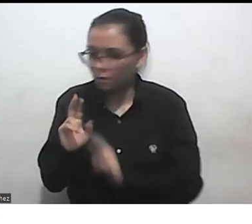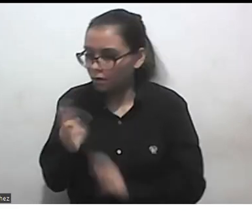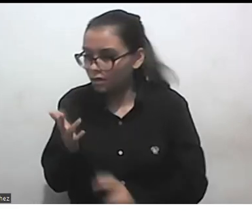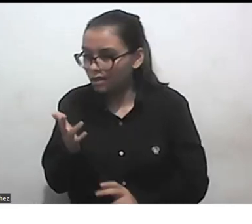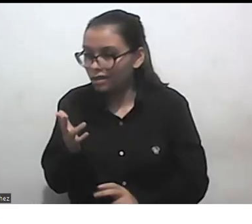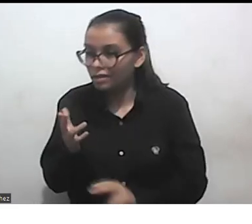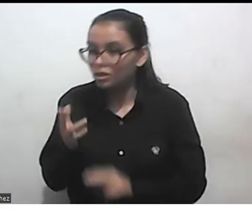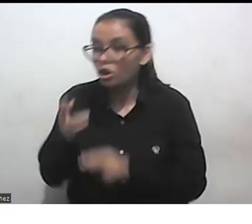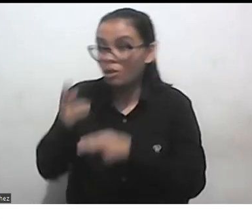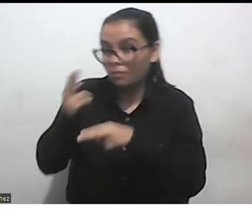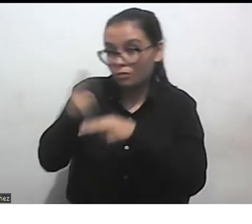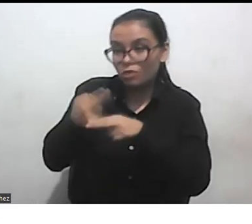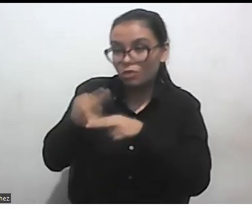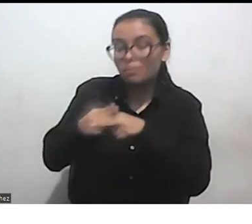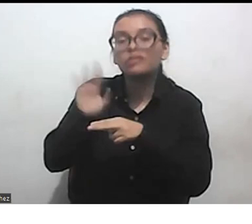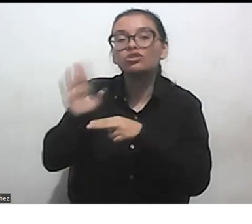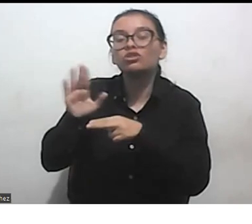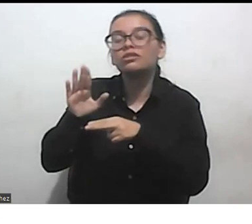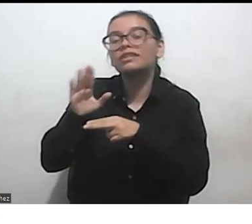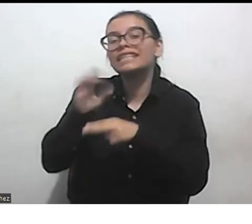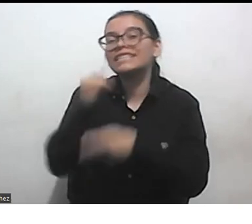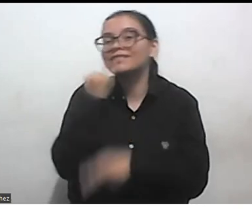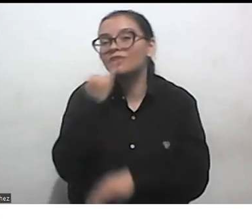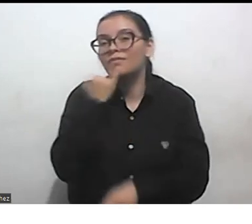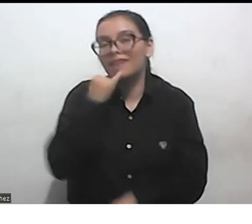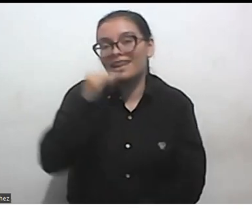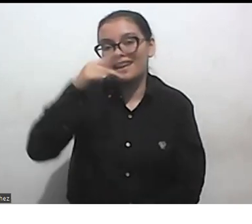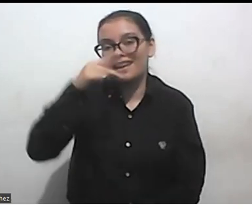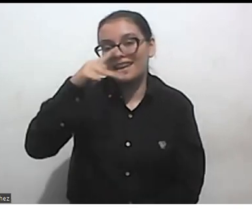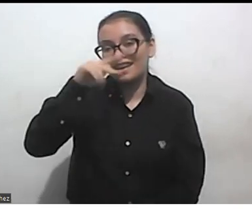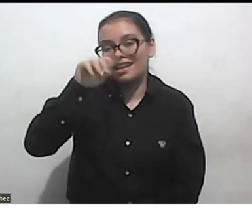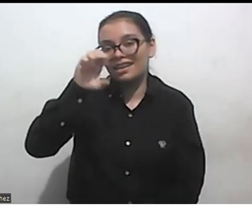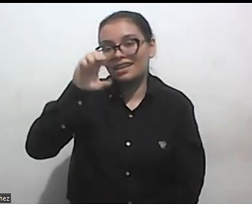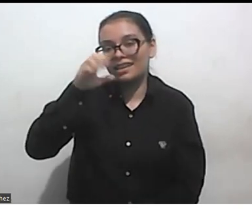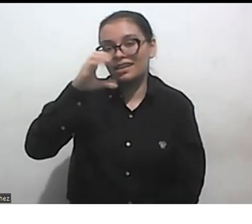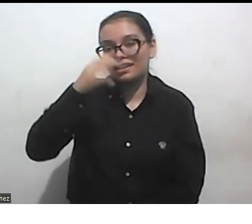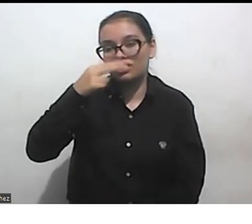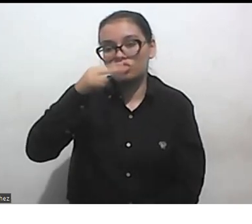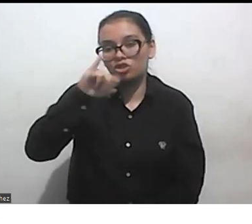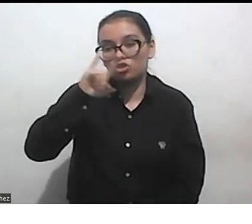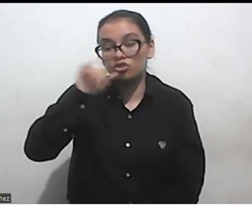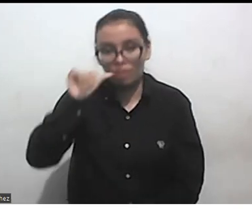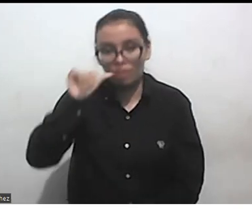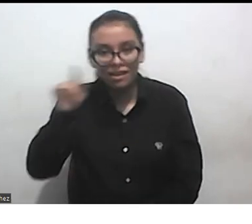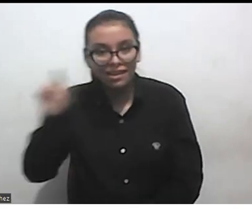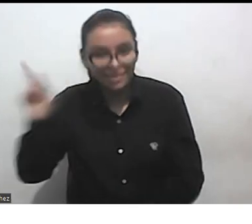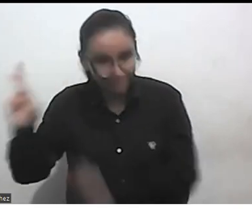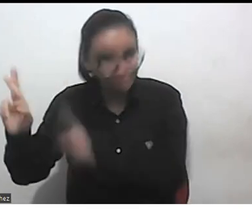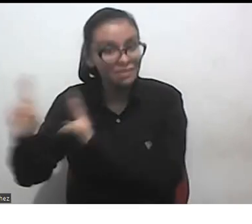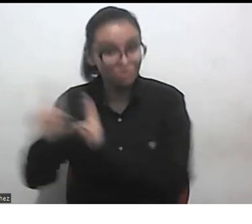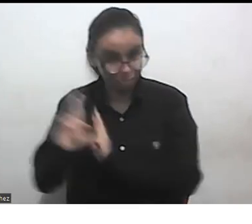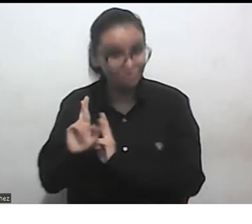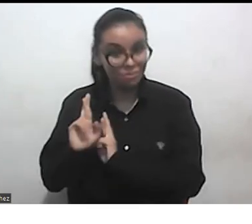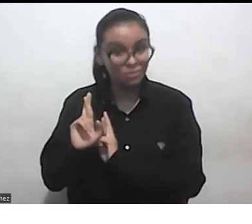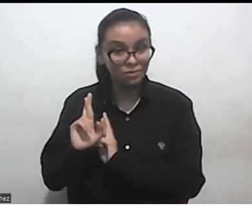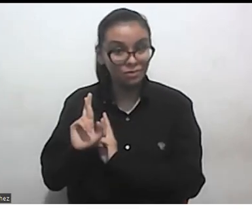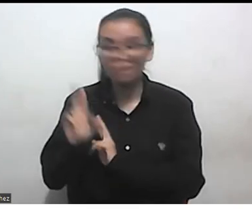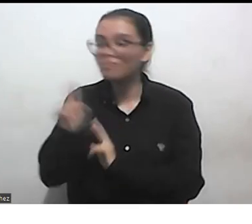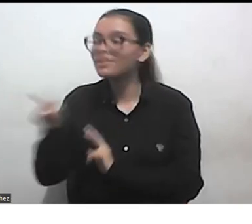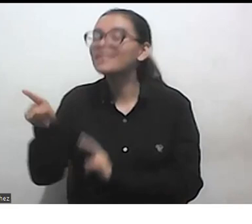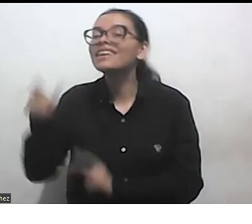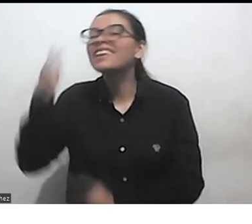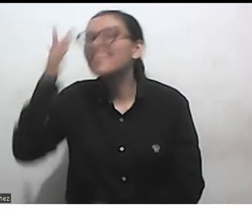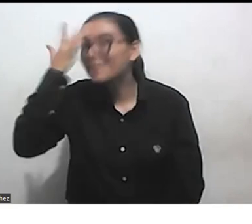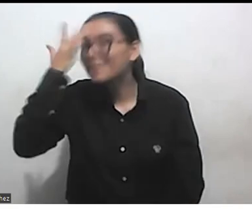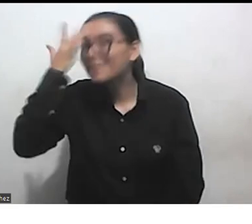llamas en quechua y allí sí respondió porque el chico no hablaba español hablaba